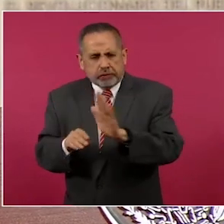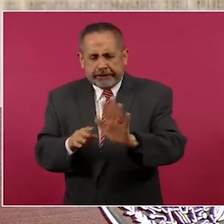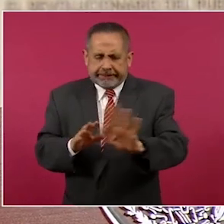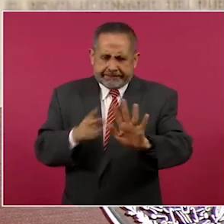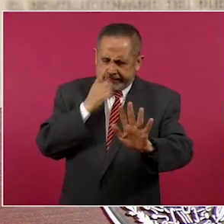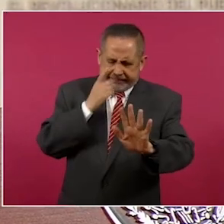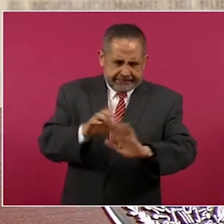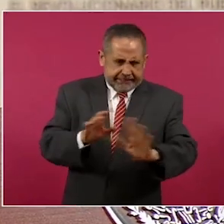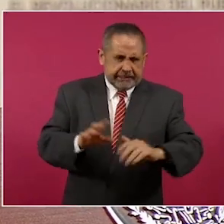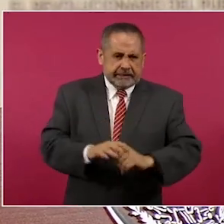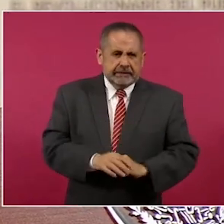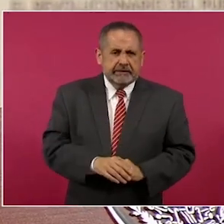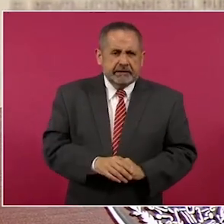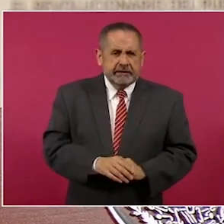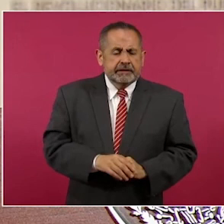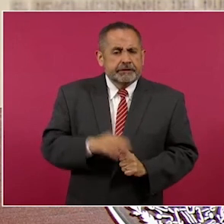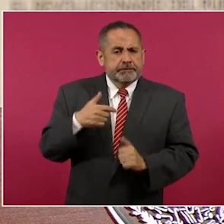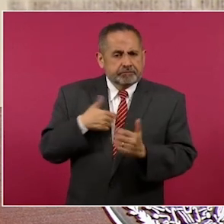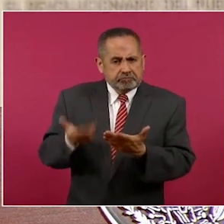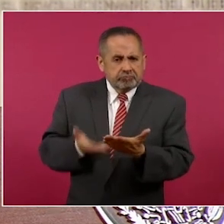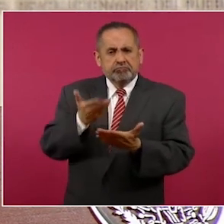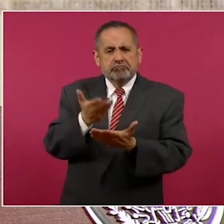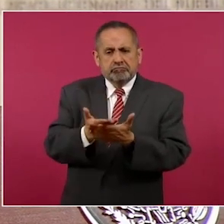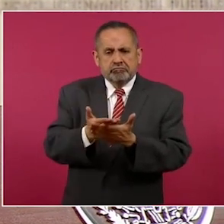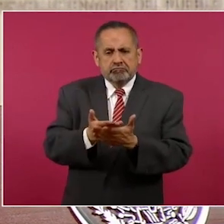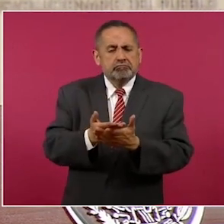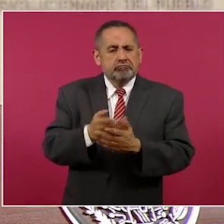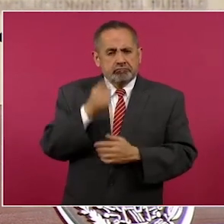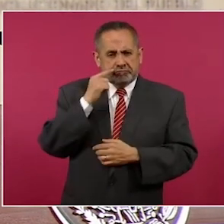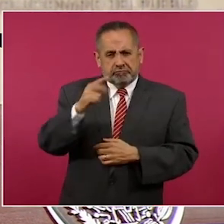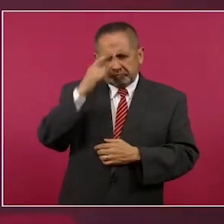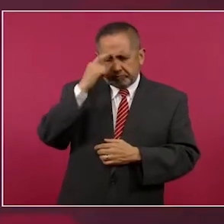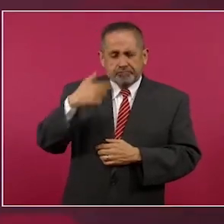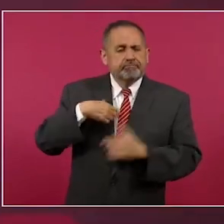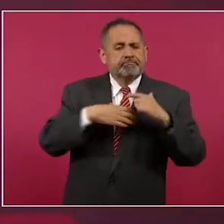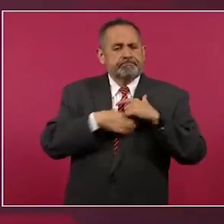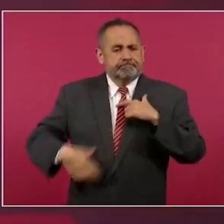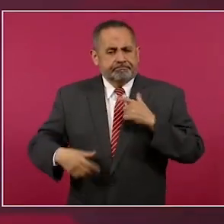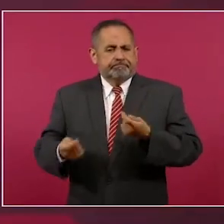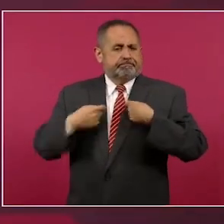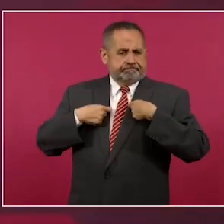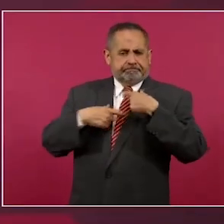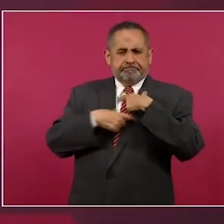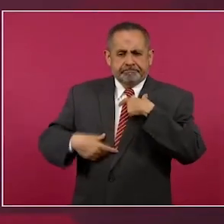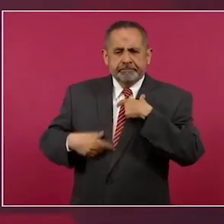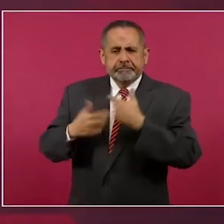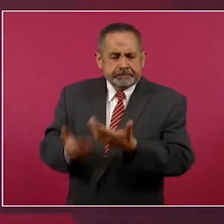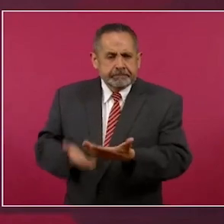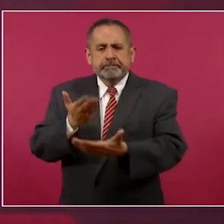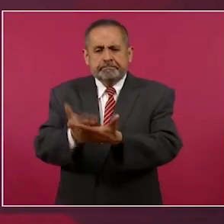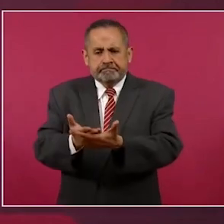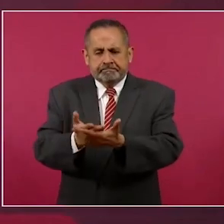propuse en mi toma de posición, dije sólo